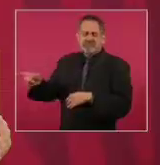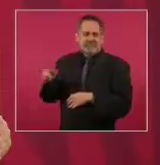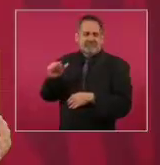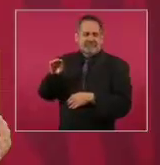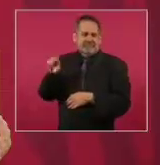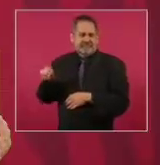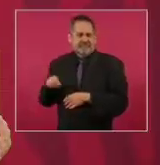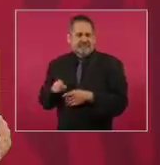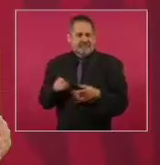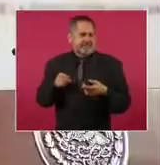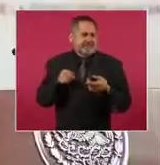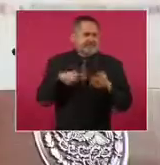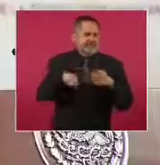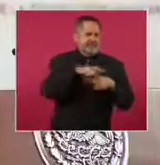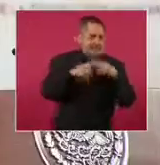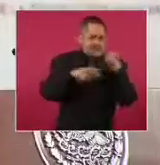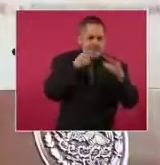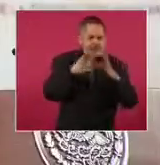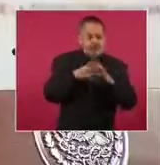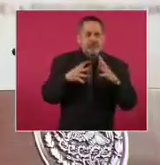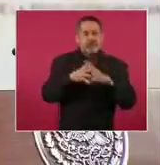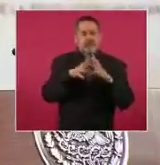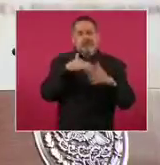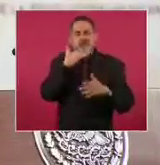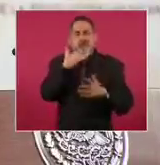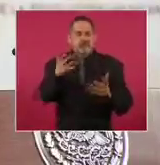como resultado de la guerra sucia.